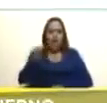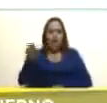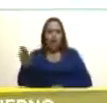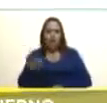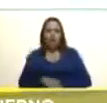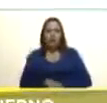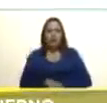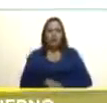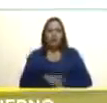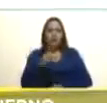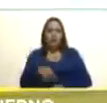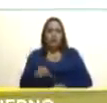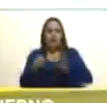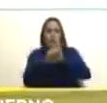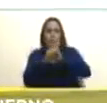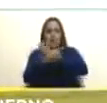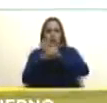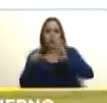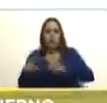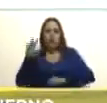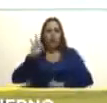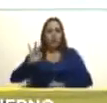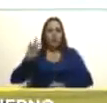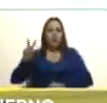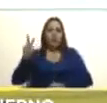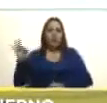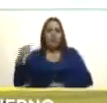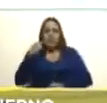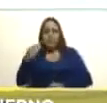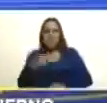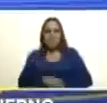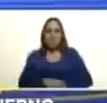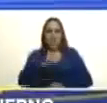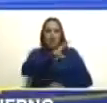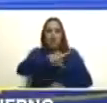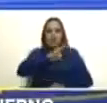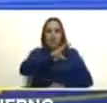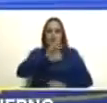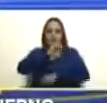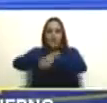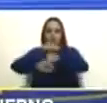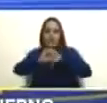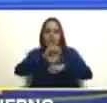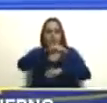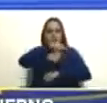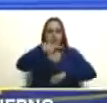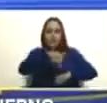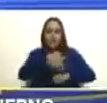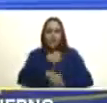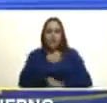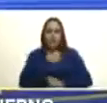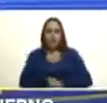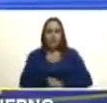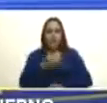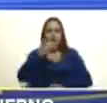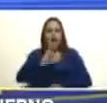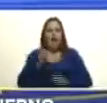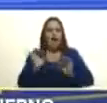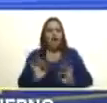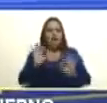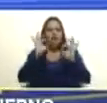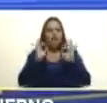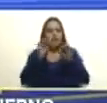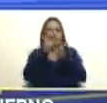artículo 323 establece el Consejo de Defensa de la Nación es el máximo órgano de